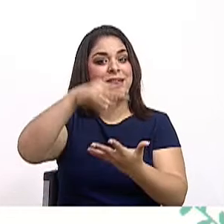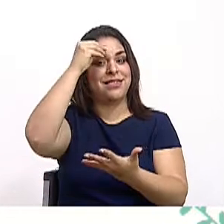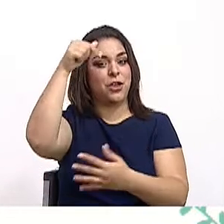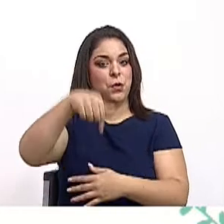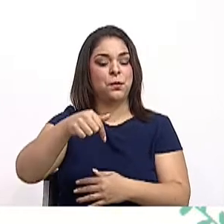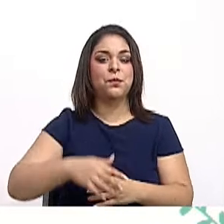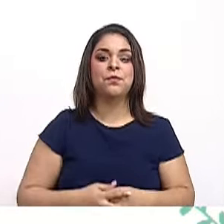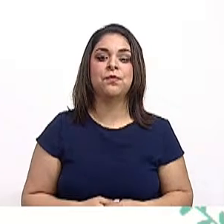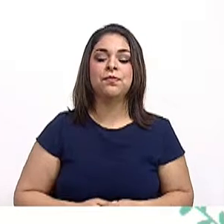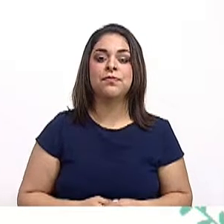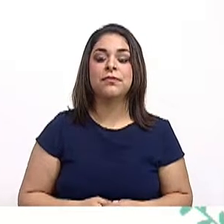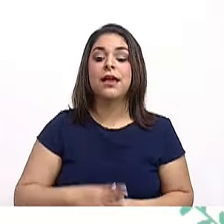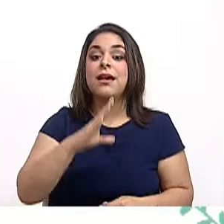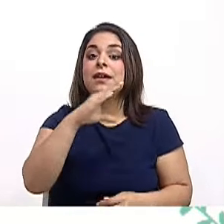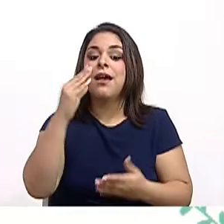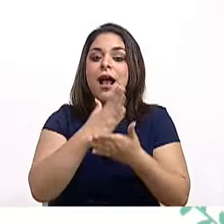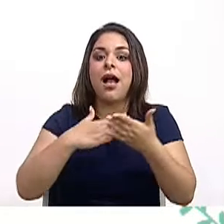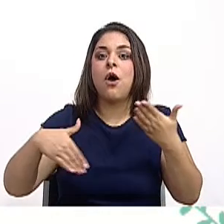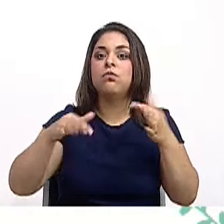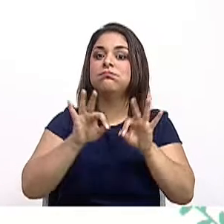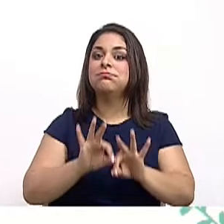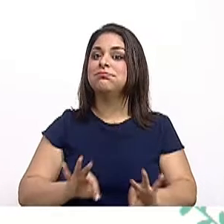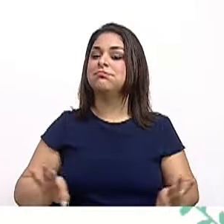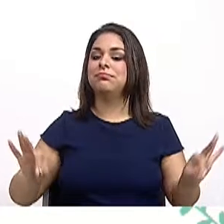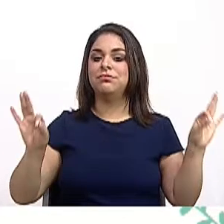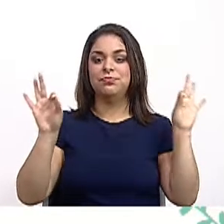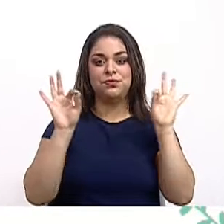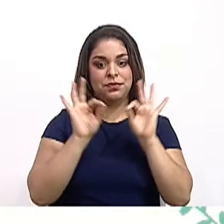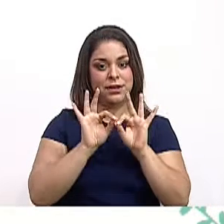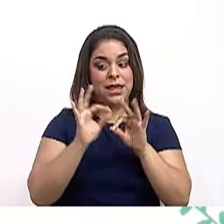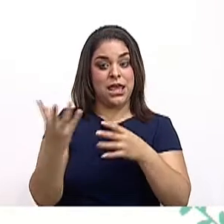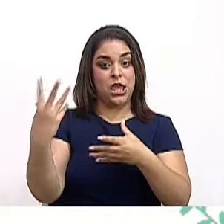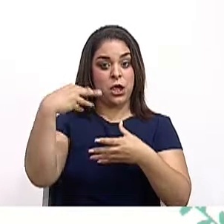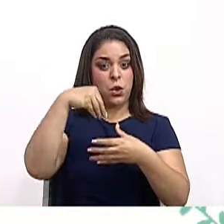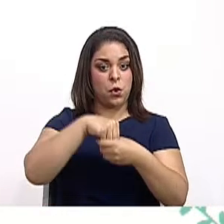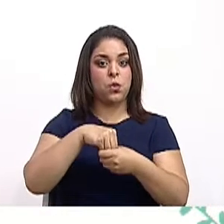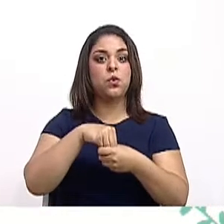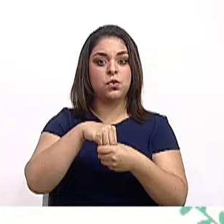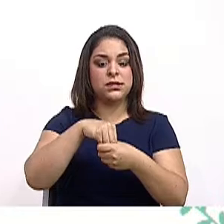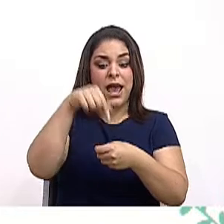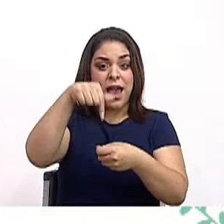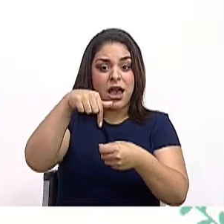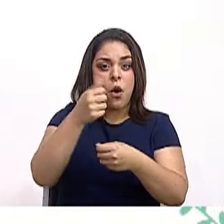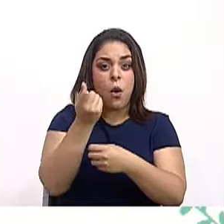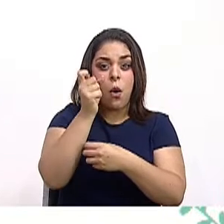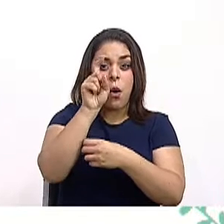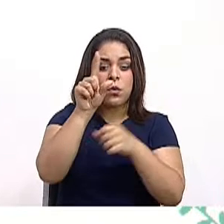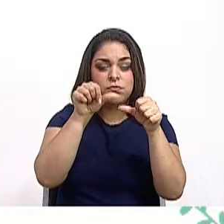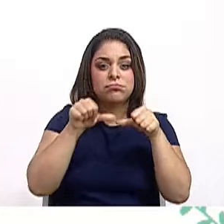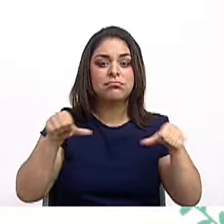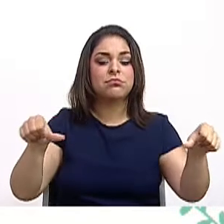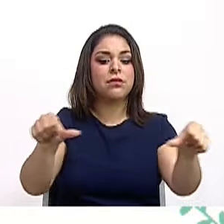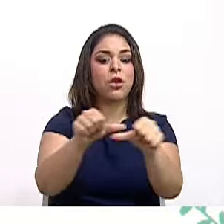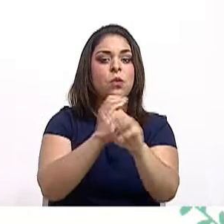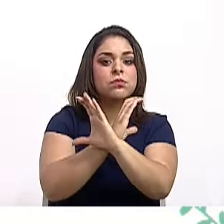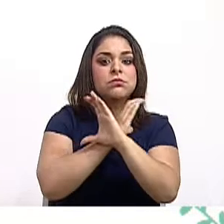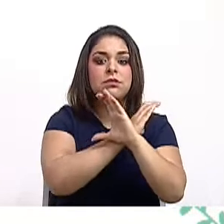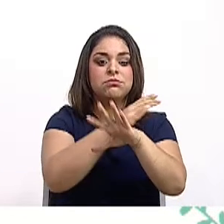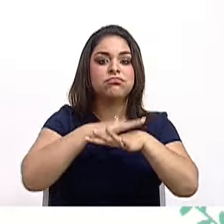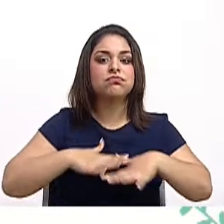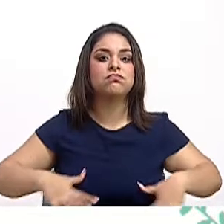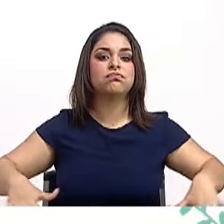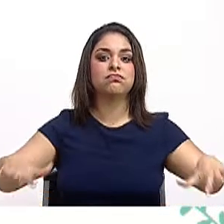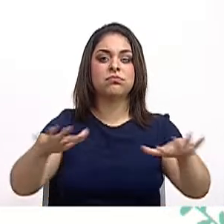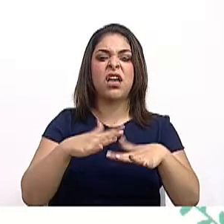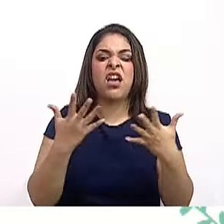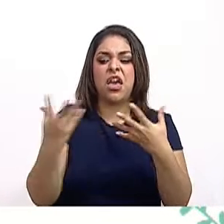Y, algo muy importante, se incluyen dentro de las 11 áreas de conservación del territorio. ¿Qué